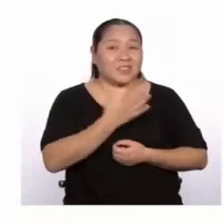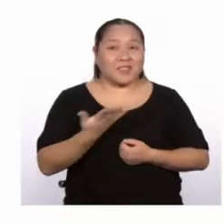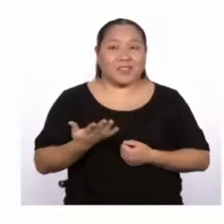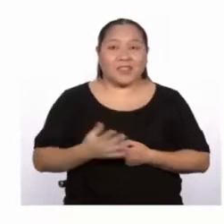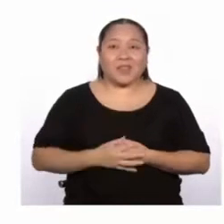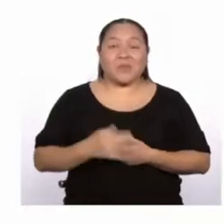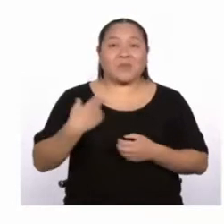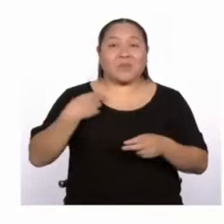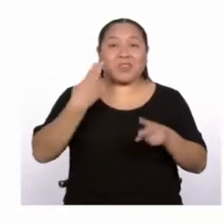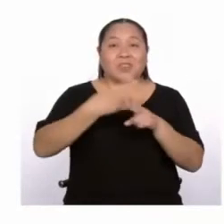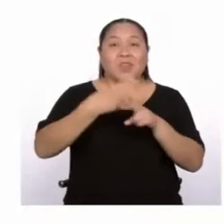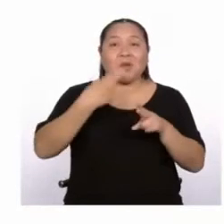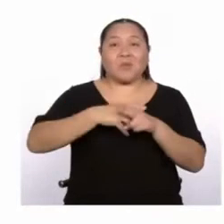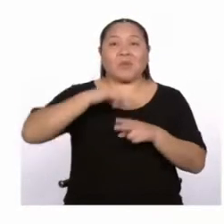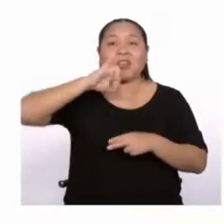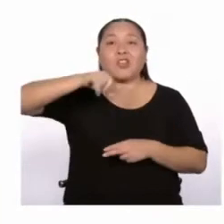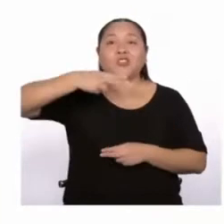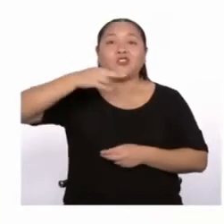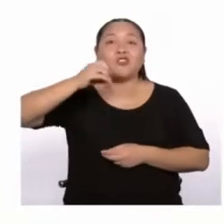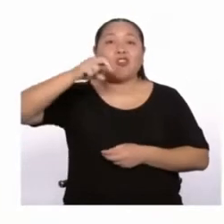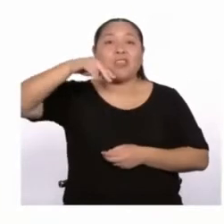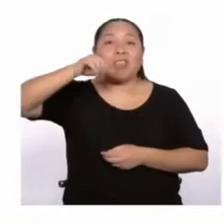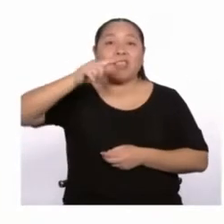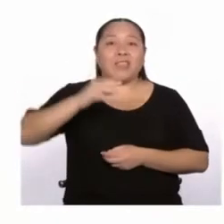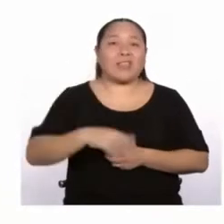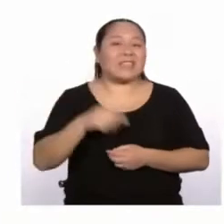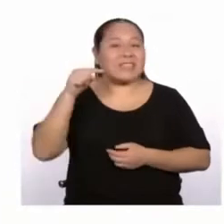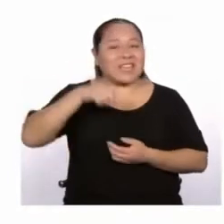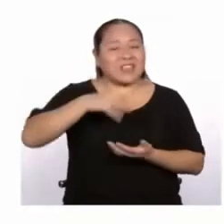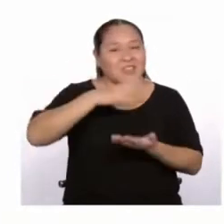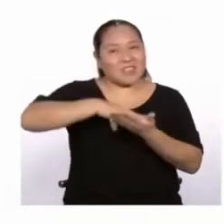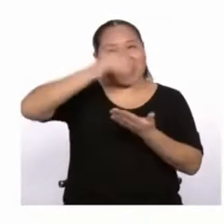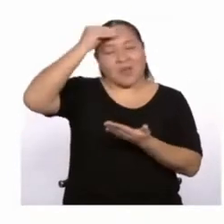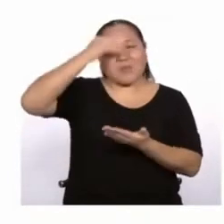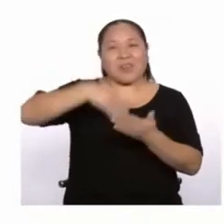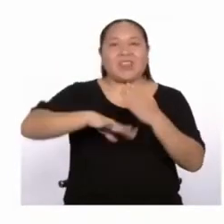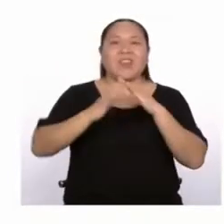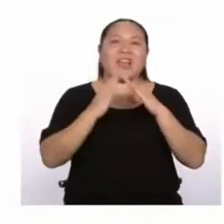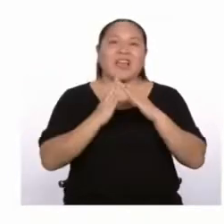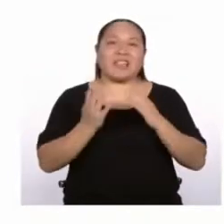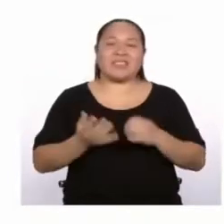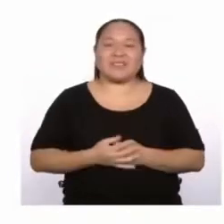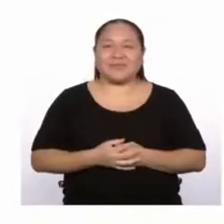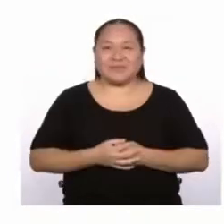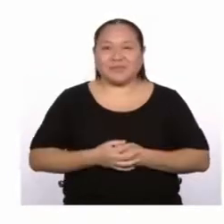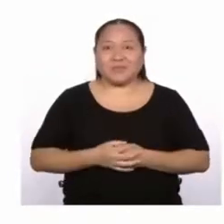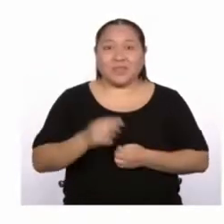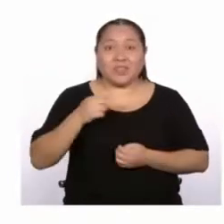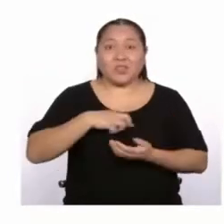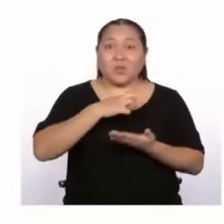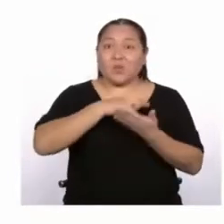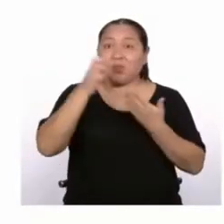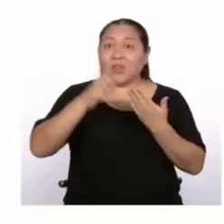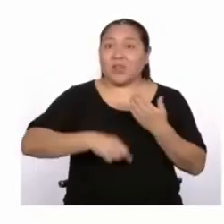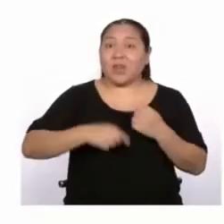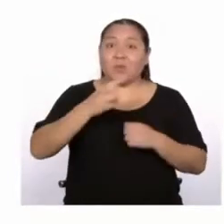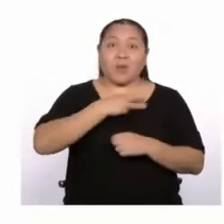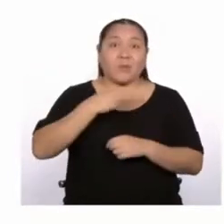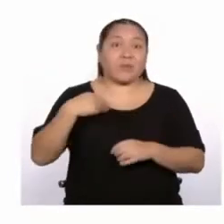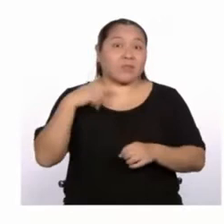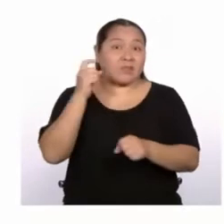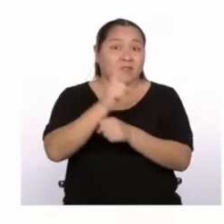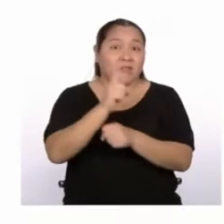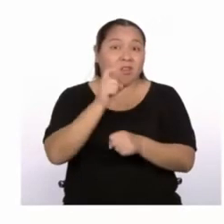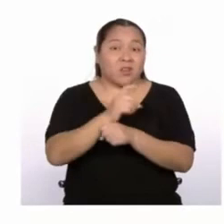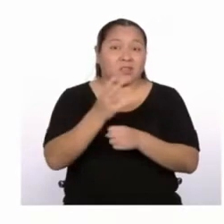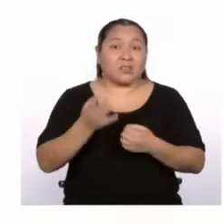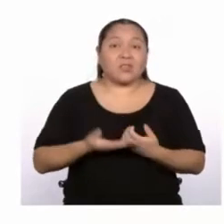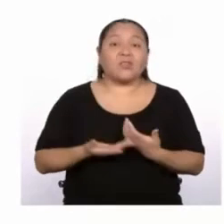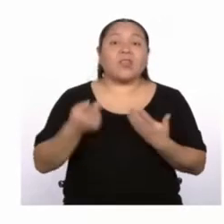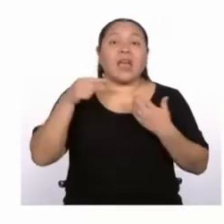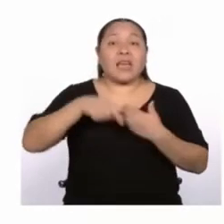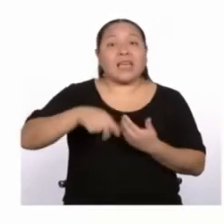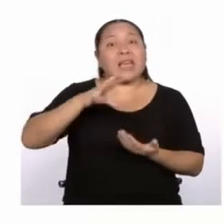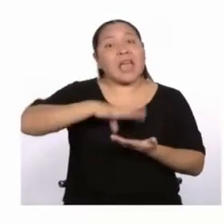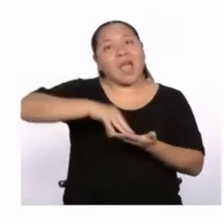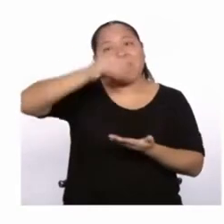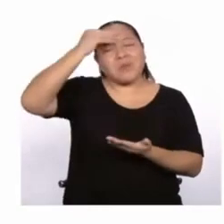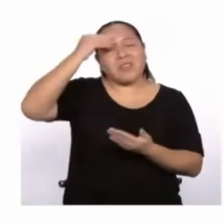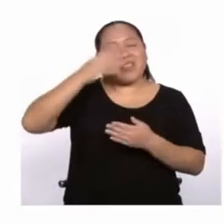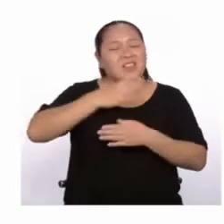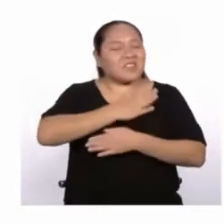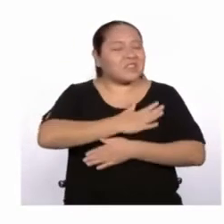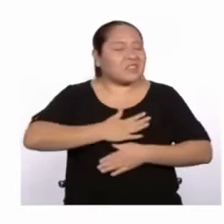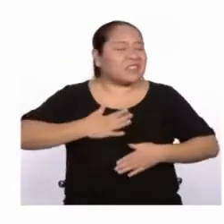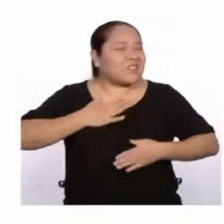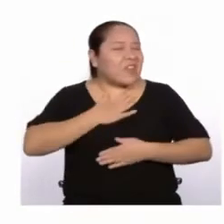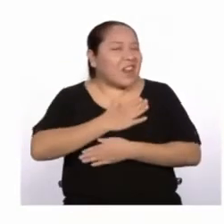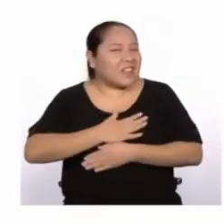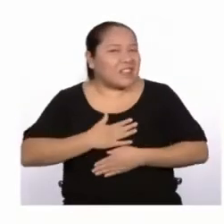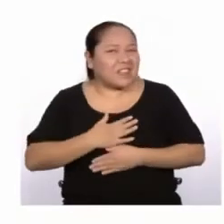Mi nombre es Jonathan Hernández y esto es Aprende en Casa, una iniciativa del Ministerio de Educación donde aprender es más